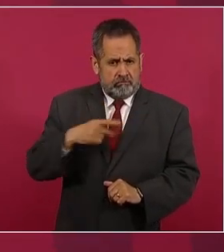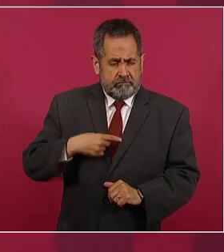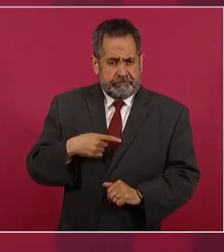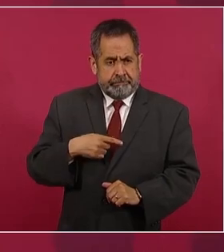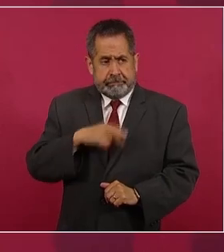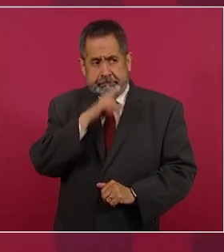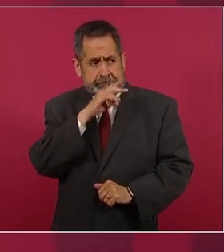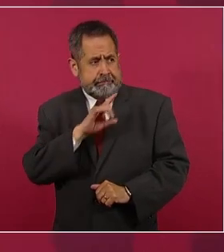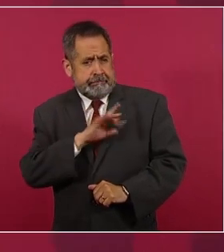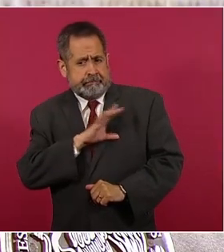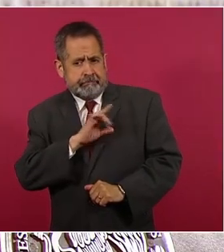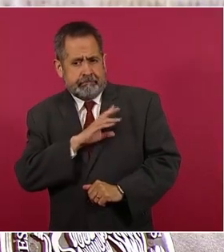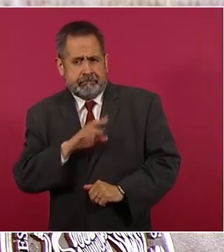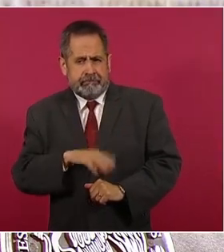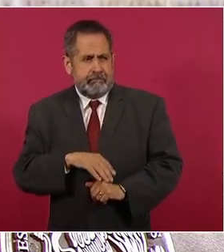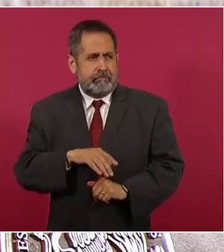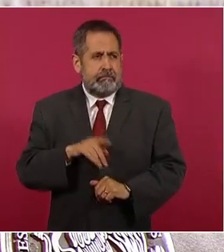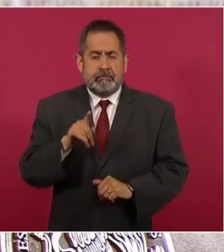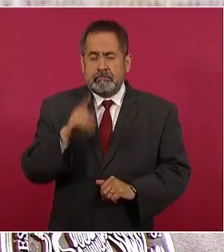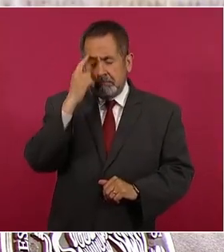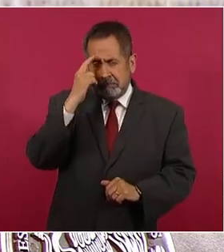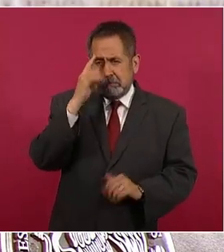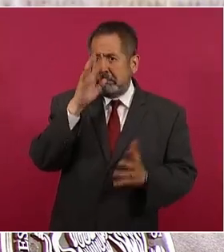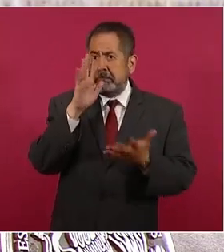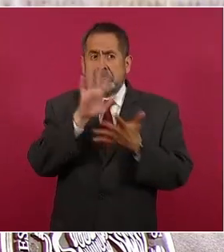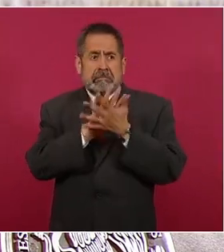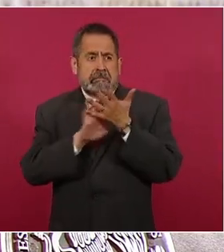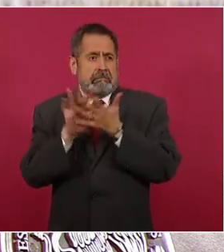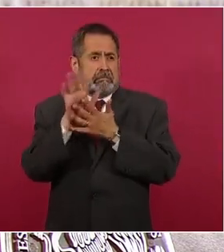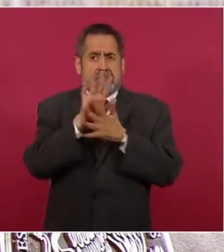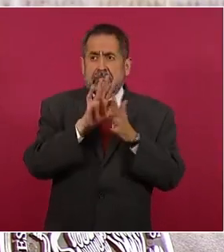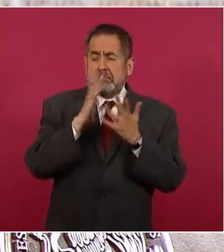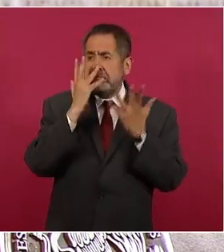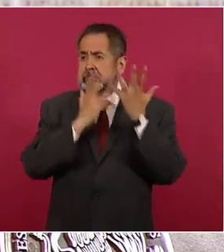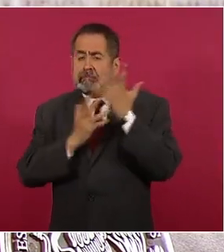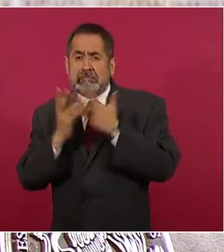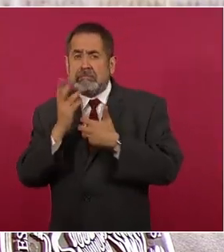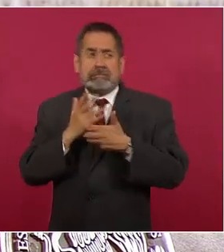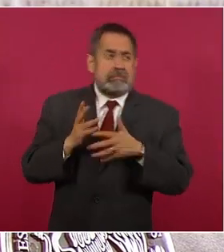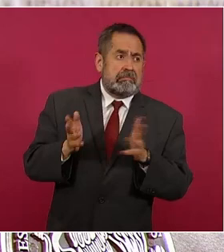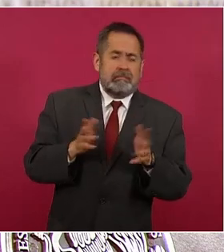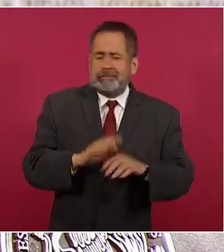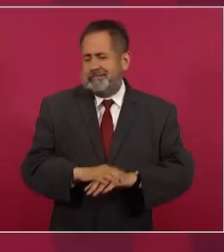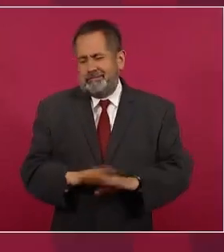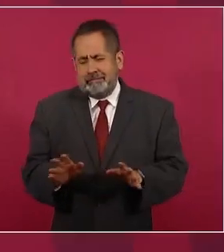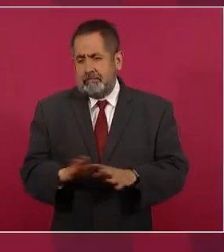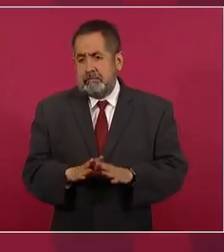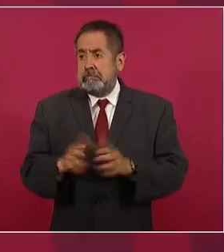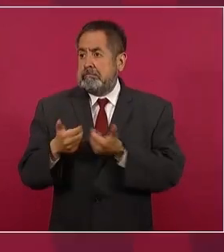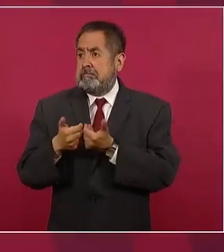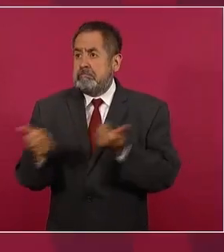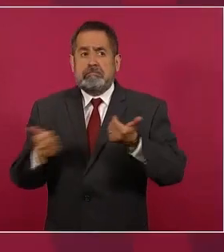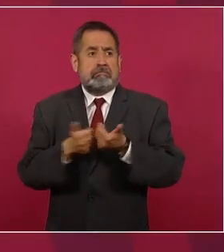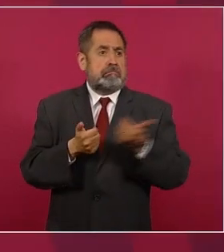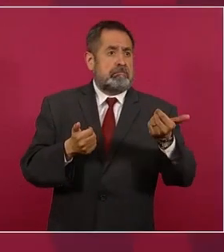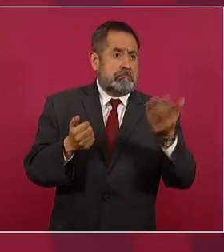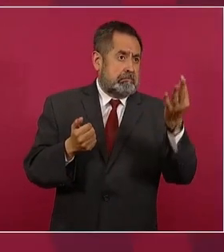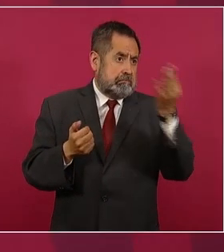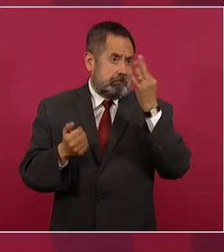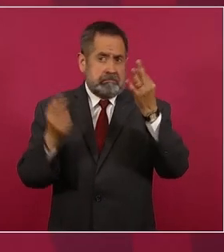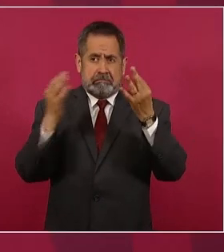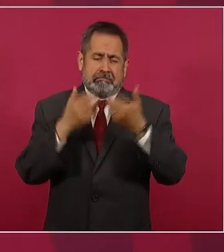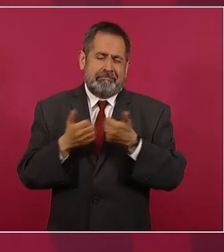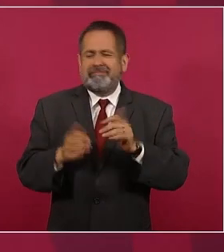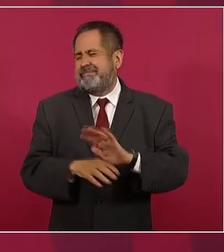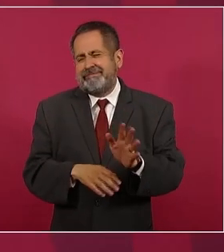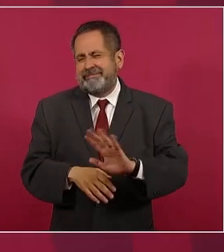que llaman polarización. Eso no existe como tal en México.